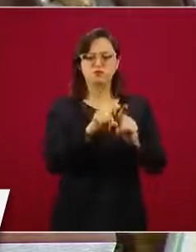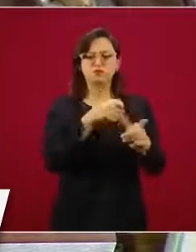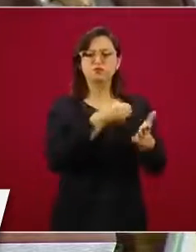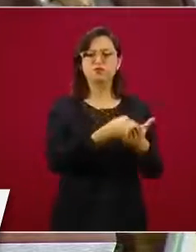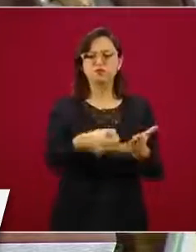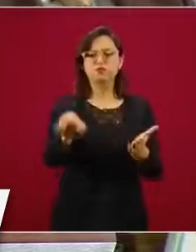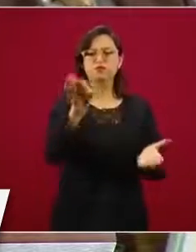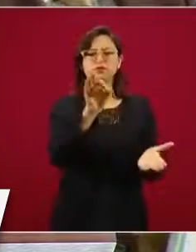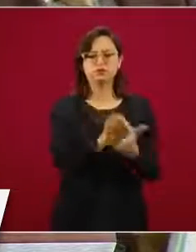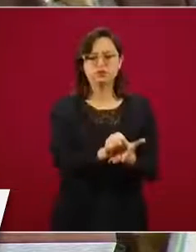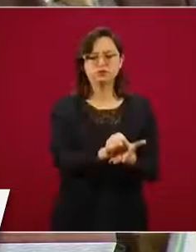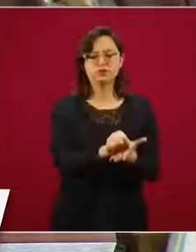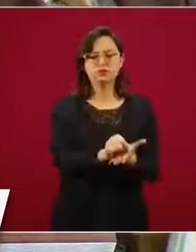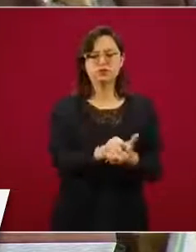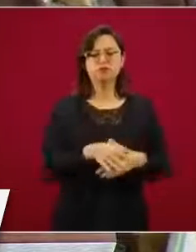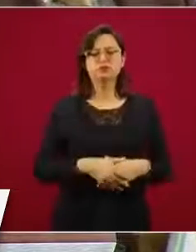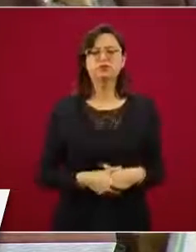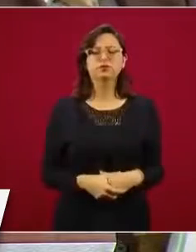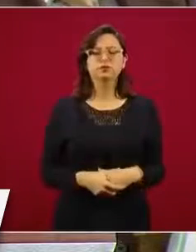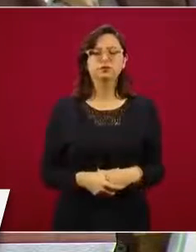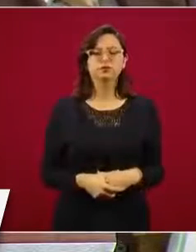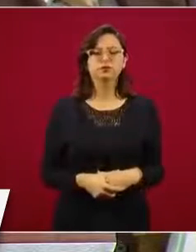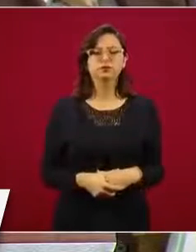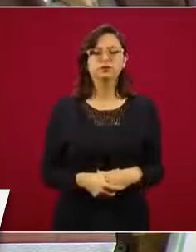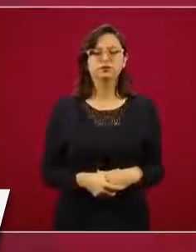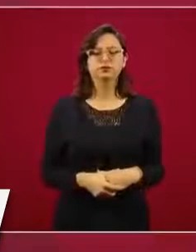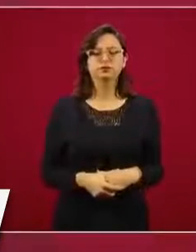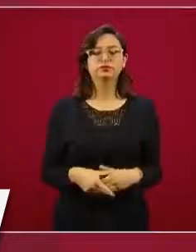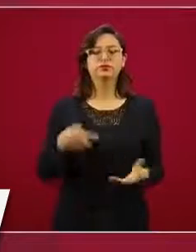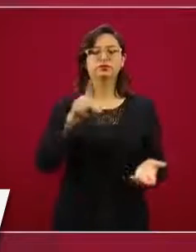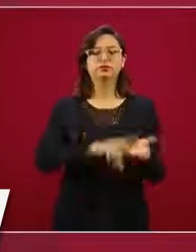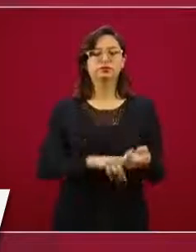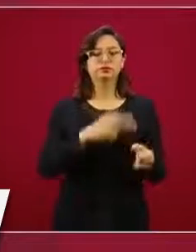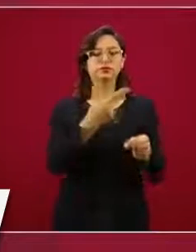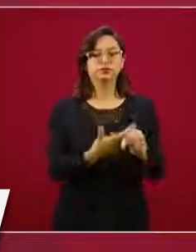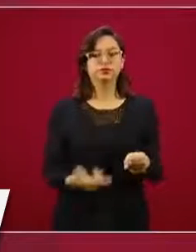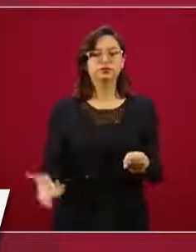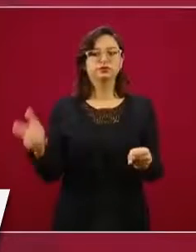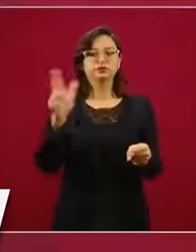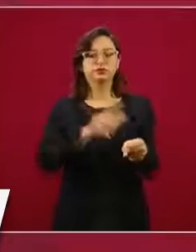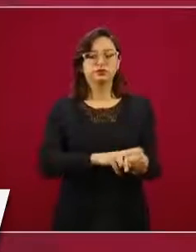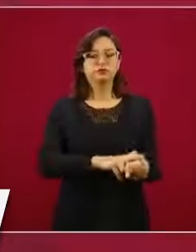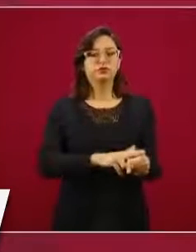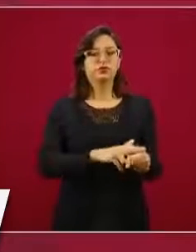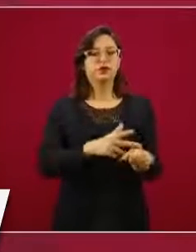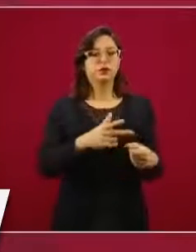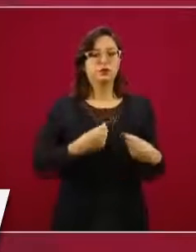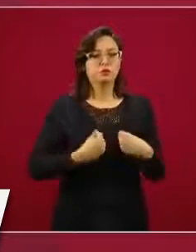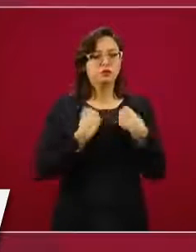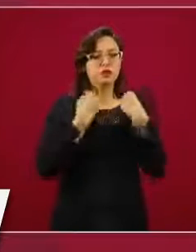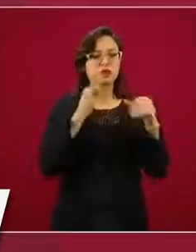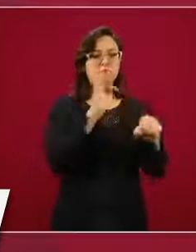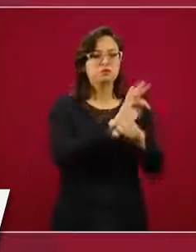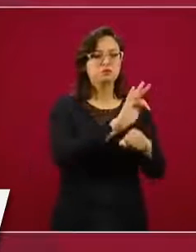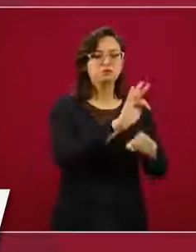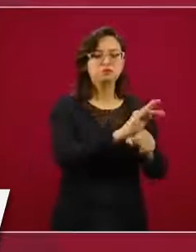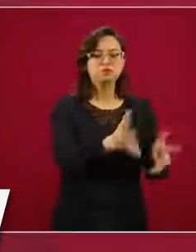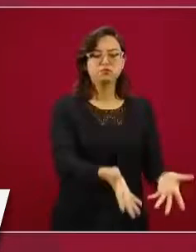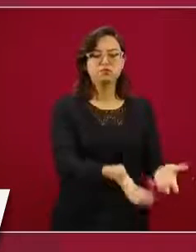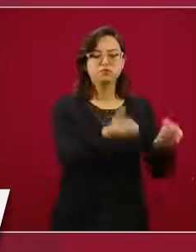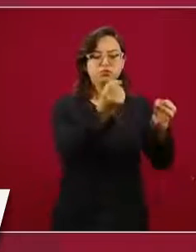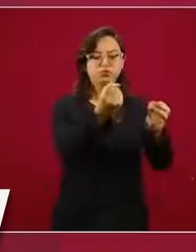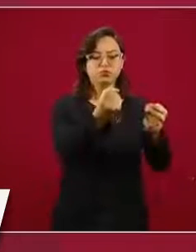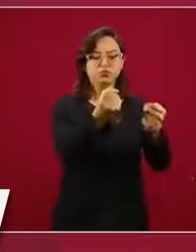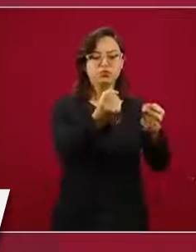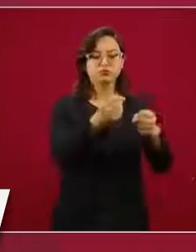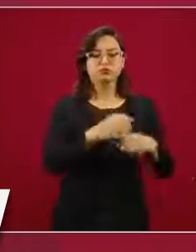los que están en los hospitales salvando vidas. Por